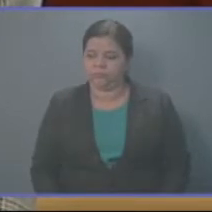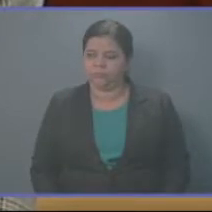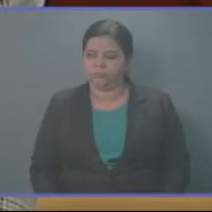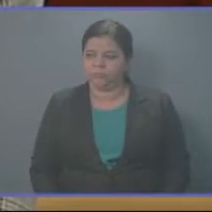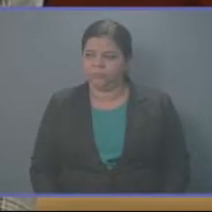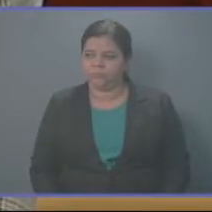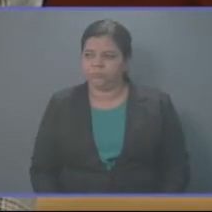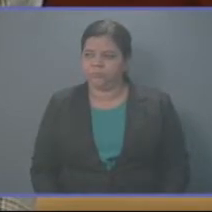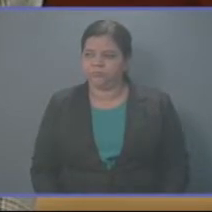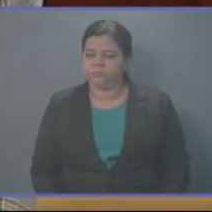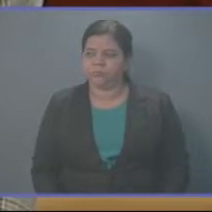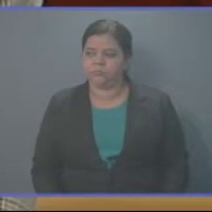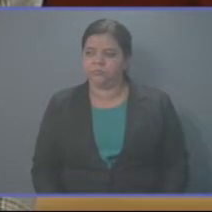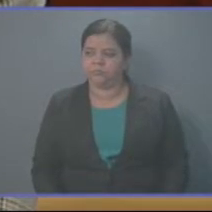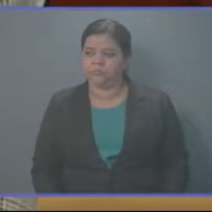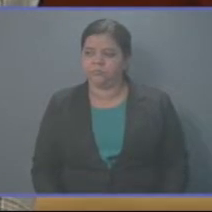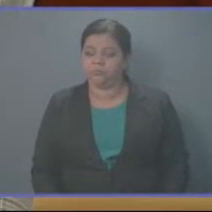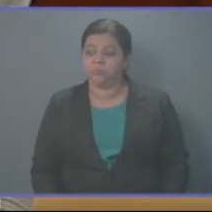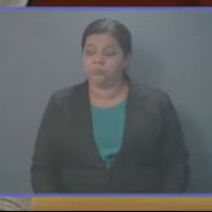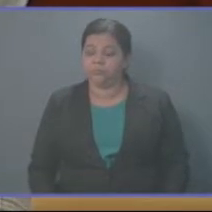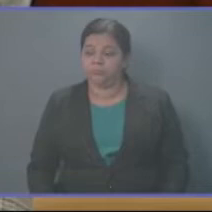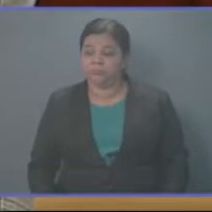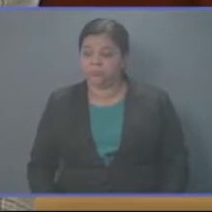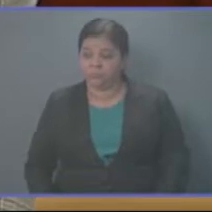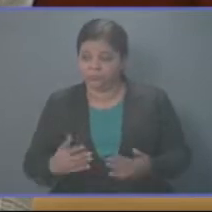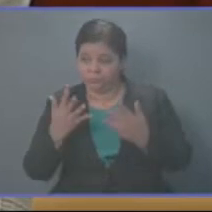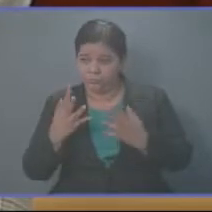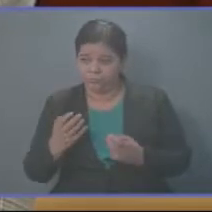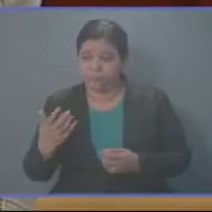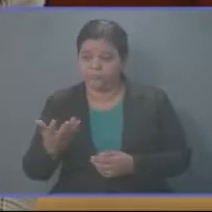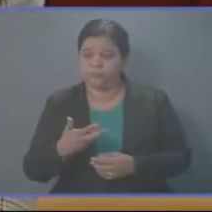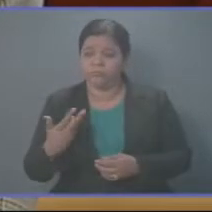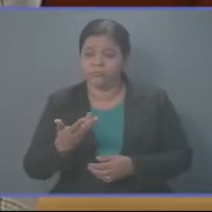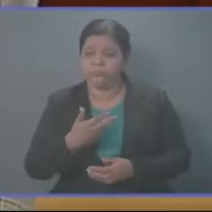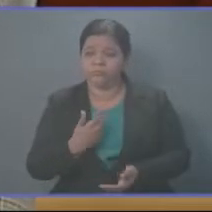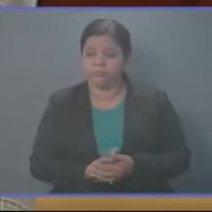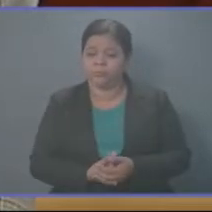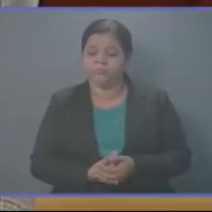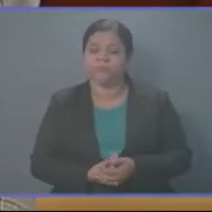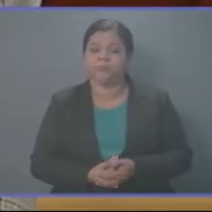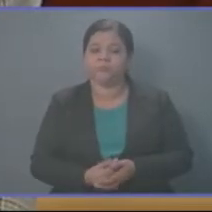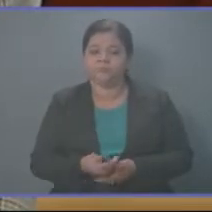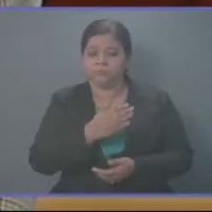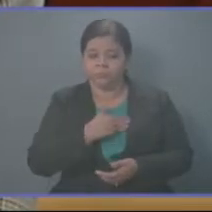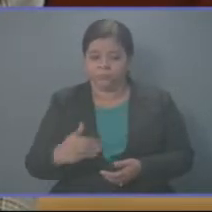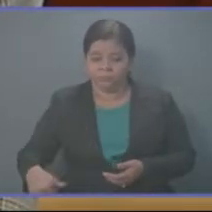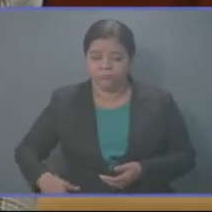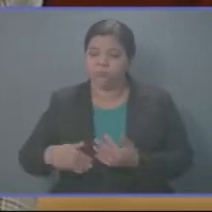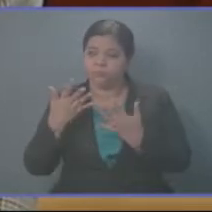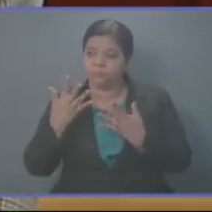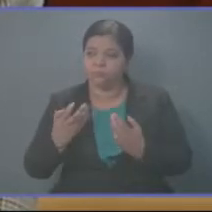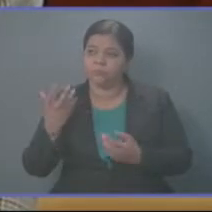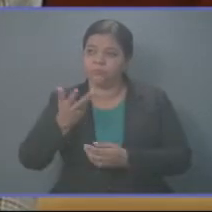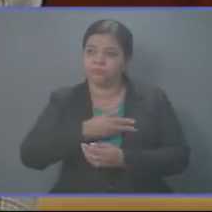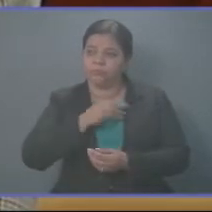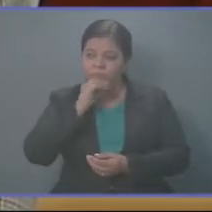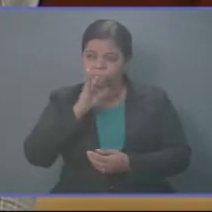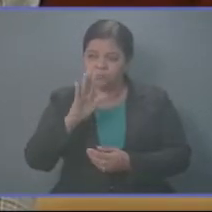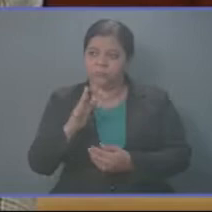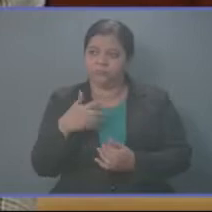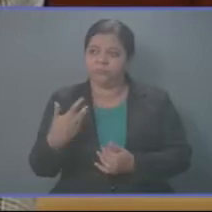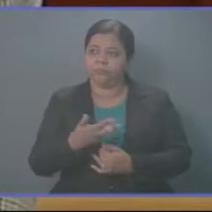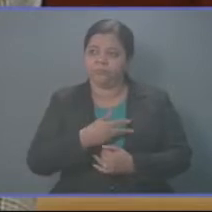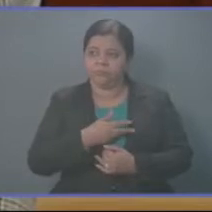Pero bueno, yo quería hacer estas acotaciones, presidente, porque aquí se juega a la memoria